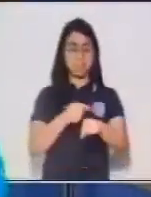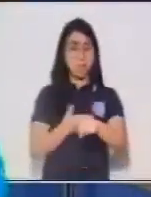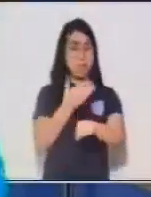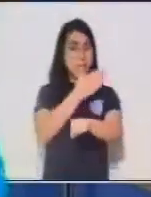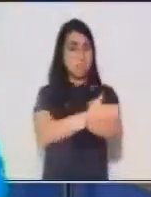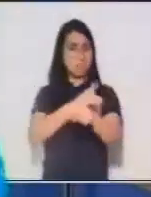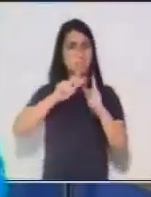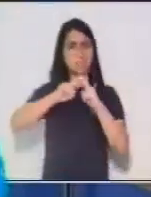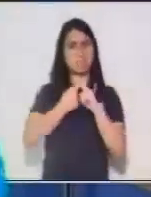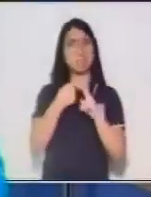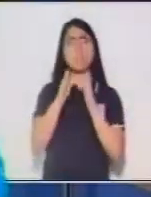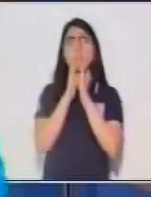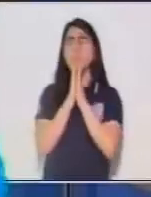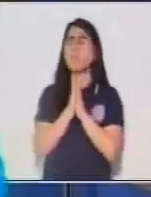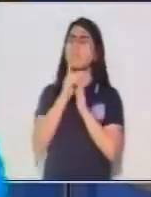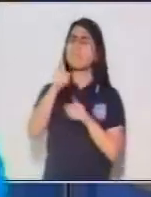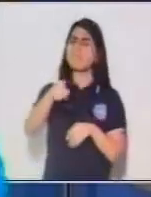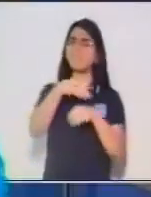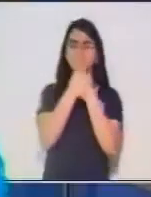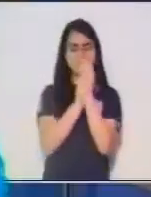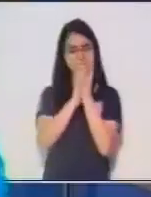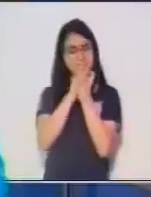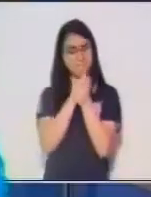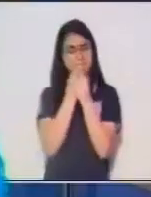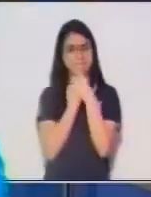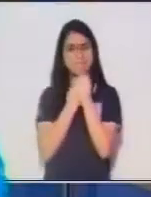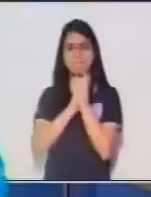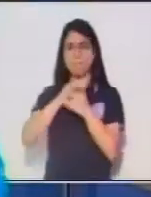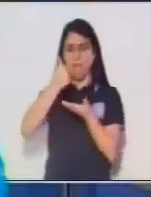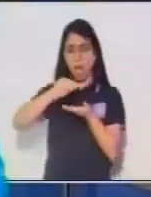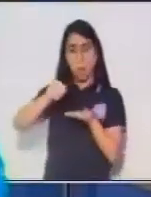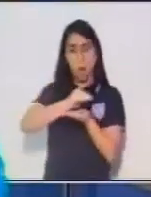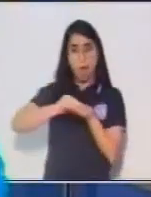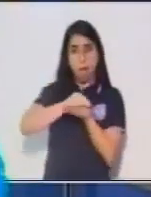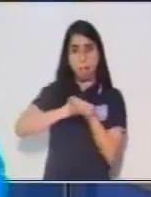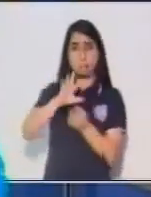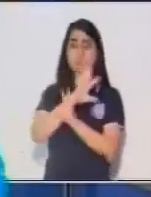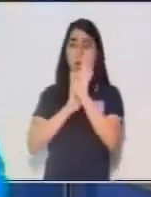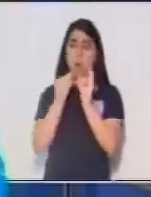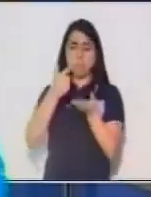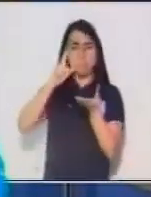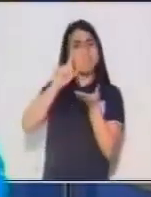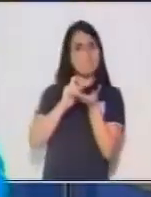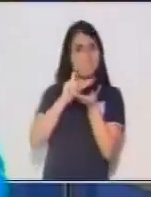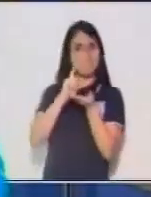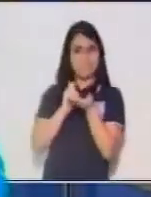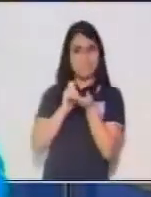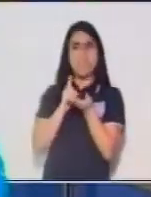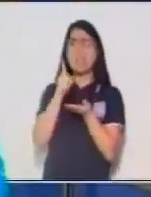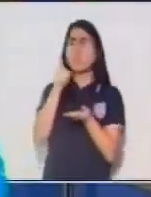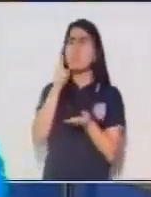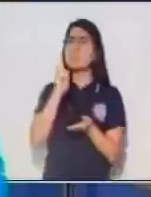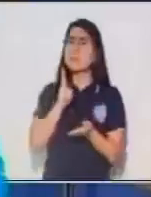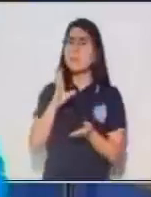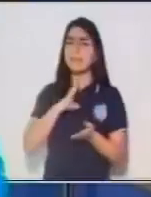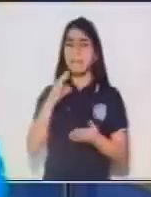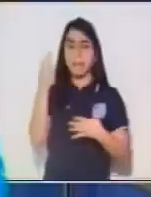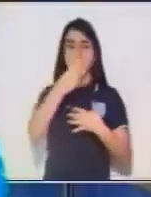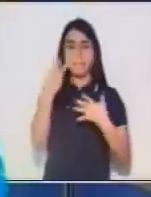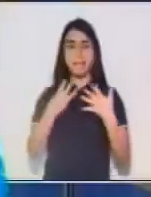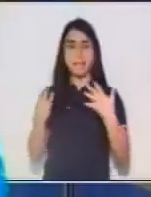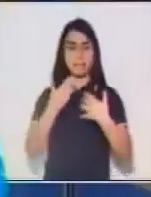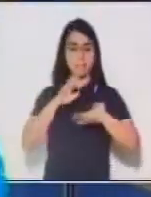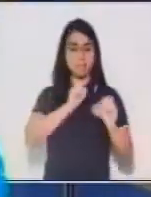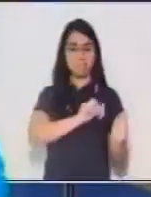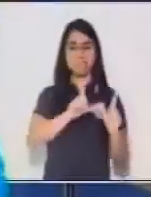recomiendo que laves tus manos con agua y jabón o utilices gel antibacterial y que puedas tener tus materiales para la sesión de